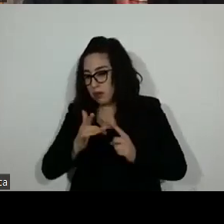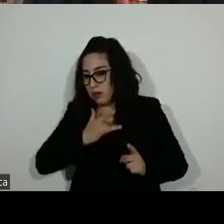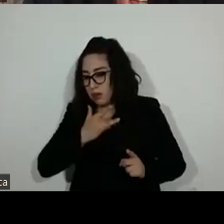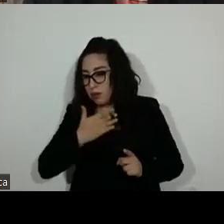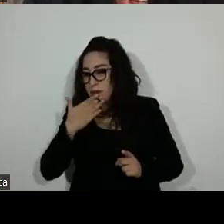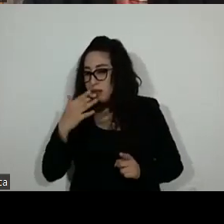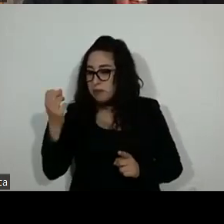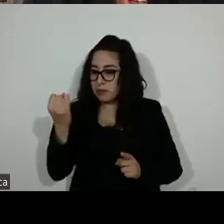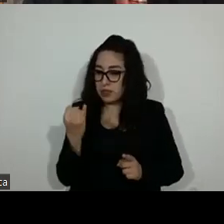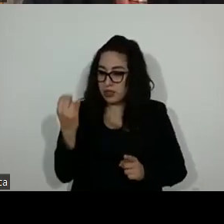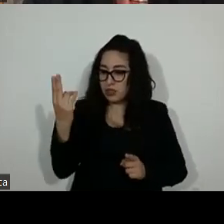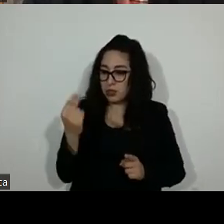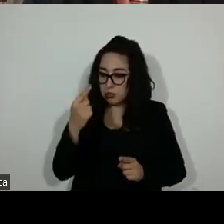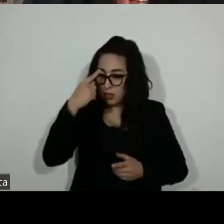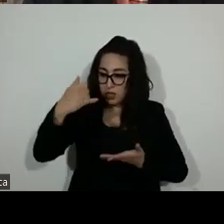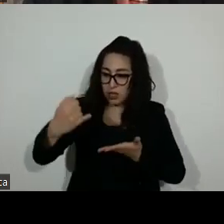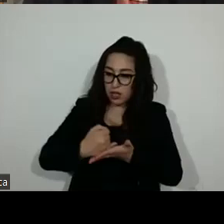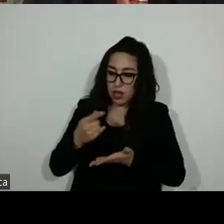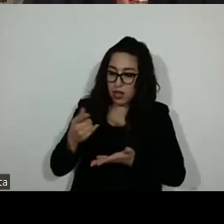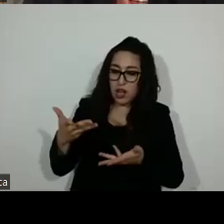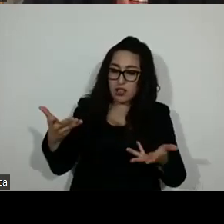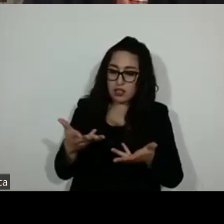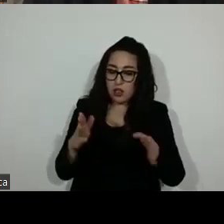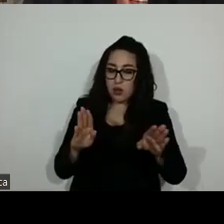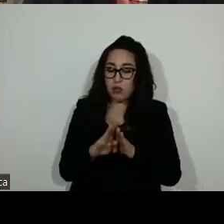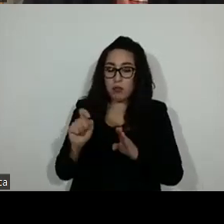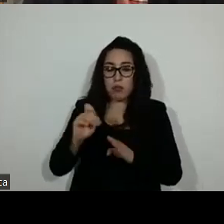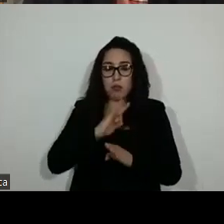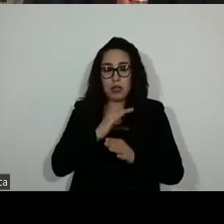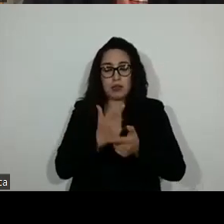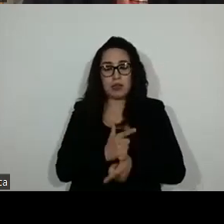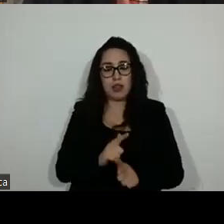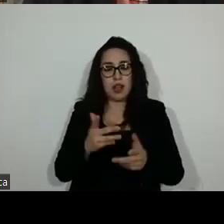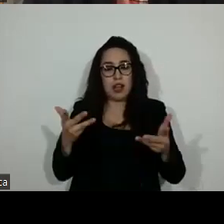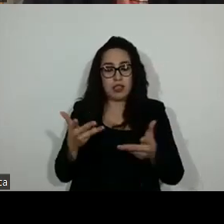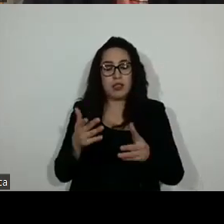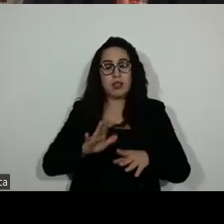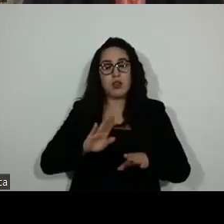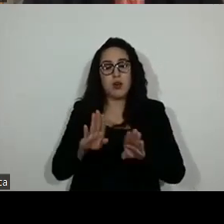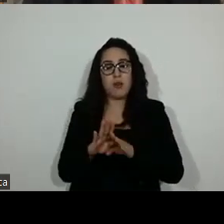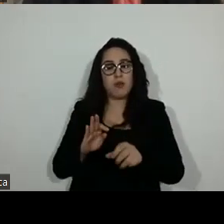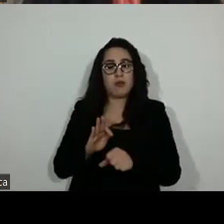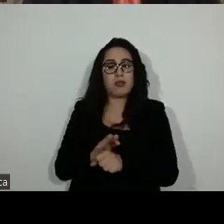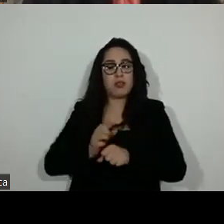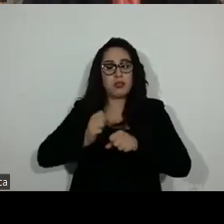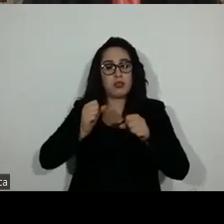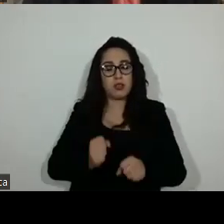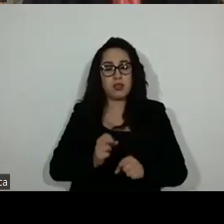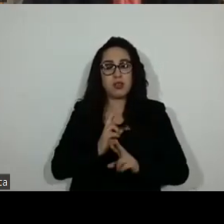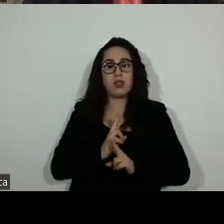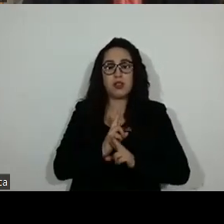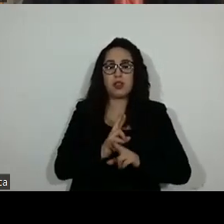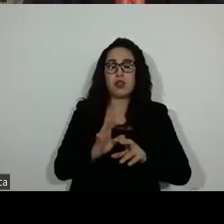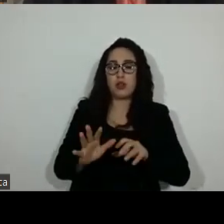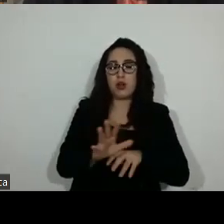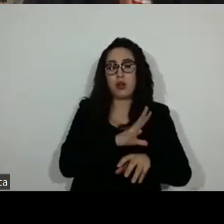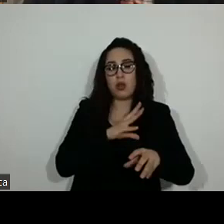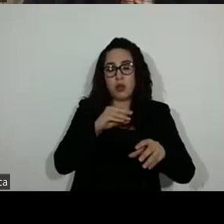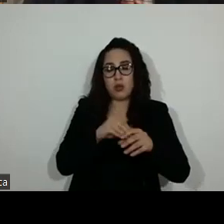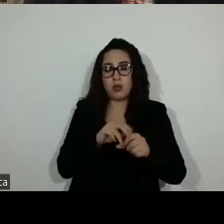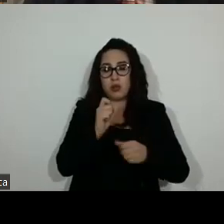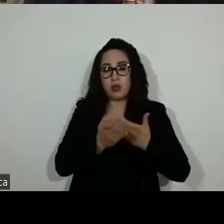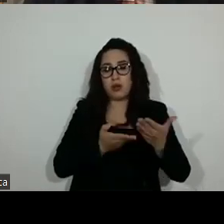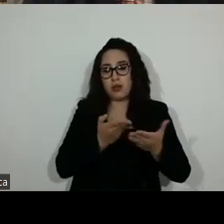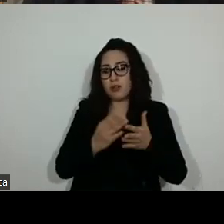toma de su determinación con plena libertad configurativa en la resolución de los asuntos que son de su